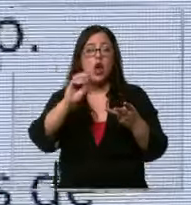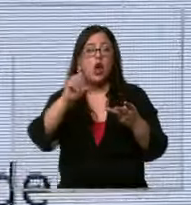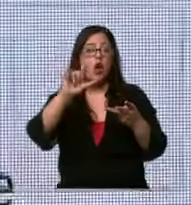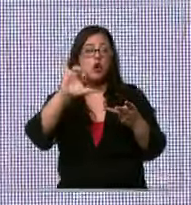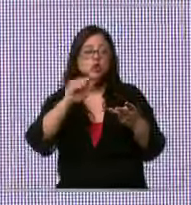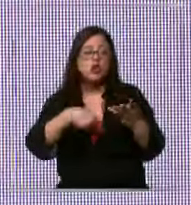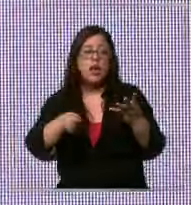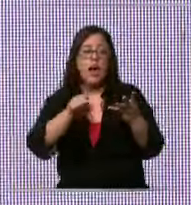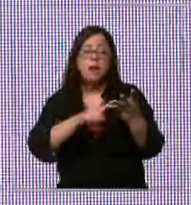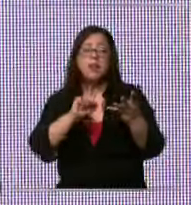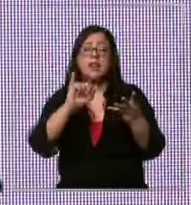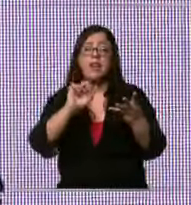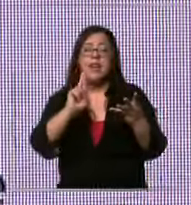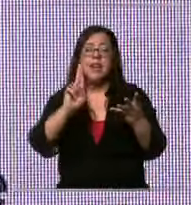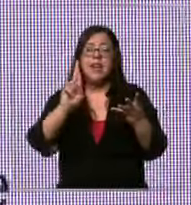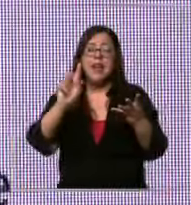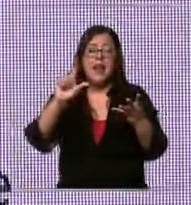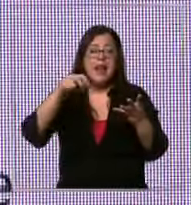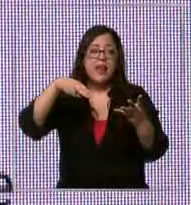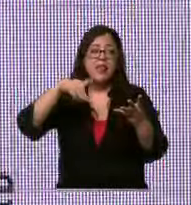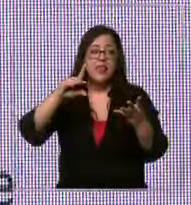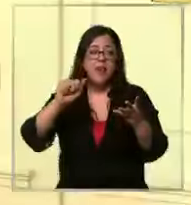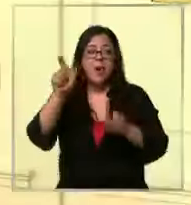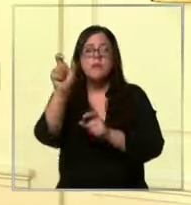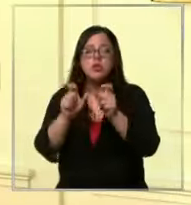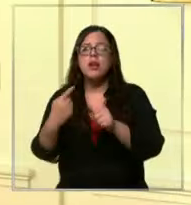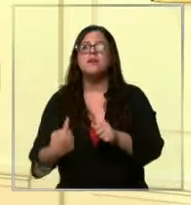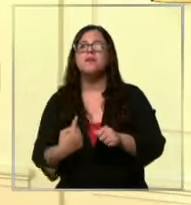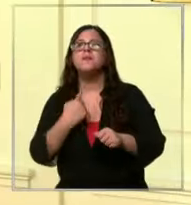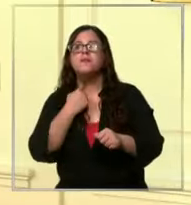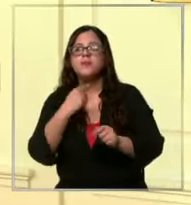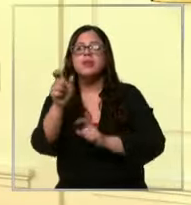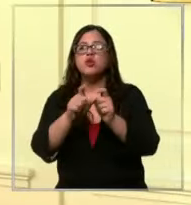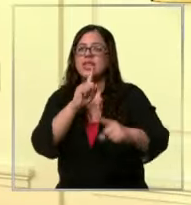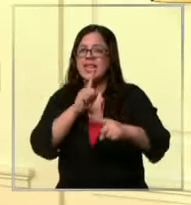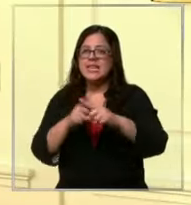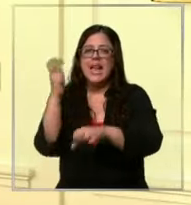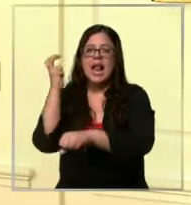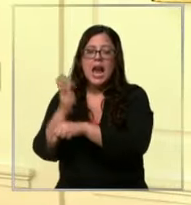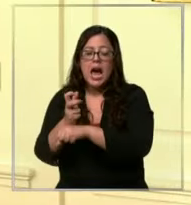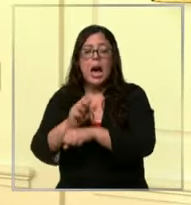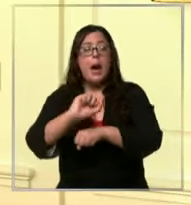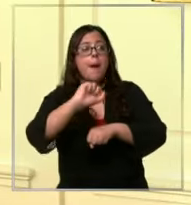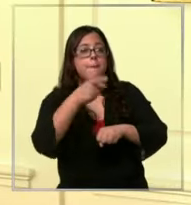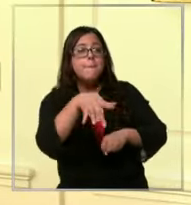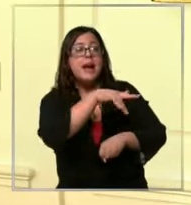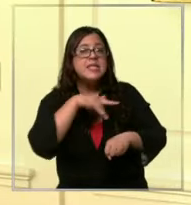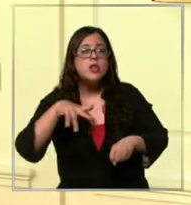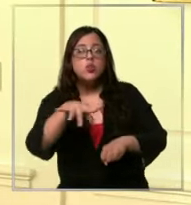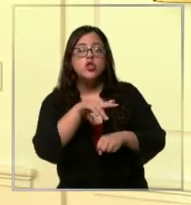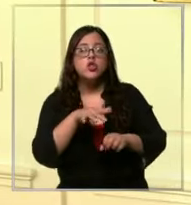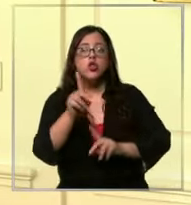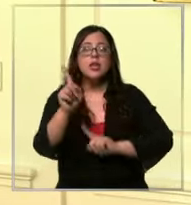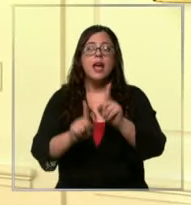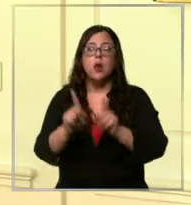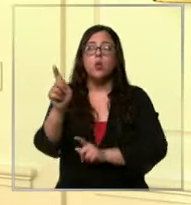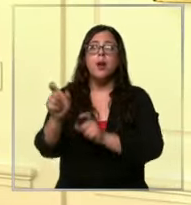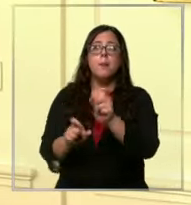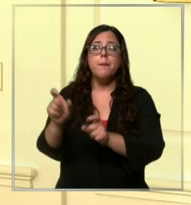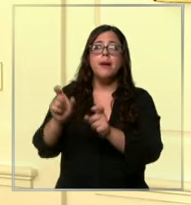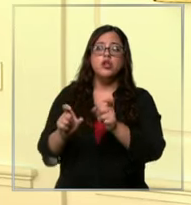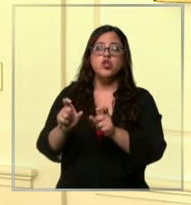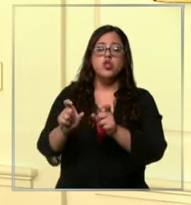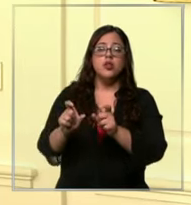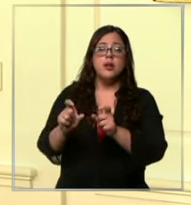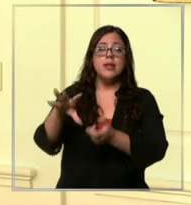sido víctimas en Chile de taxistas que les han robado. Primero, el hecho es que algunos de nuestros ciudadanos